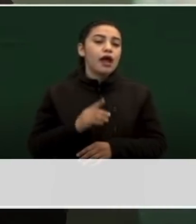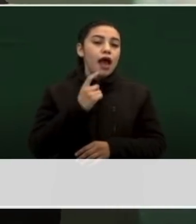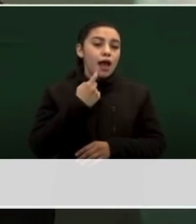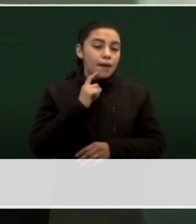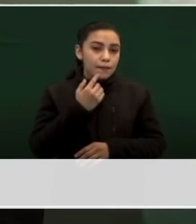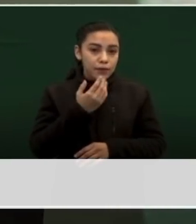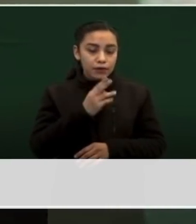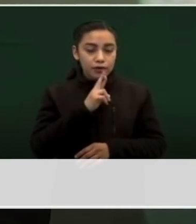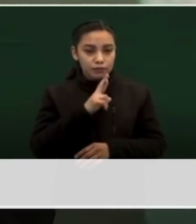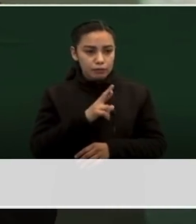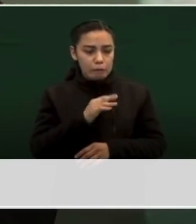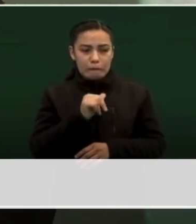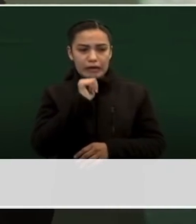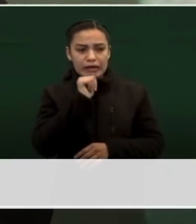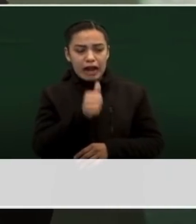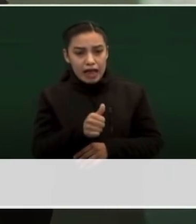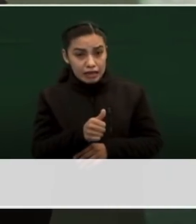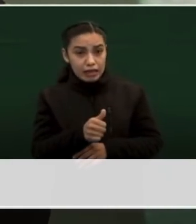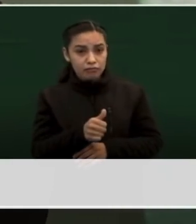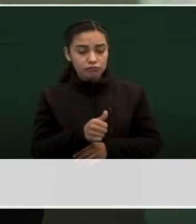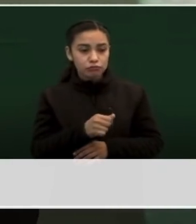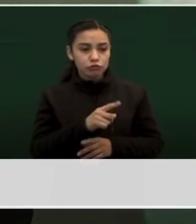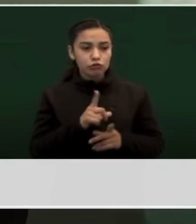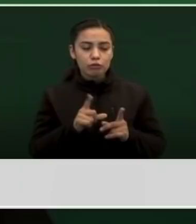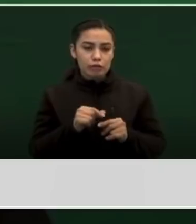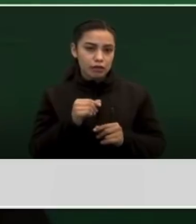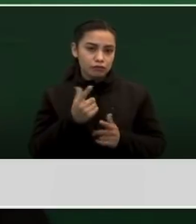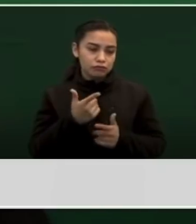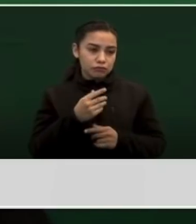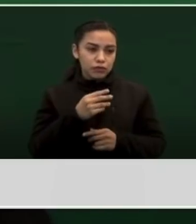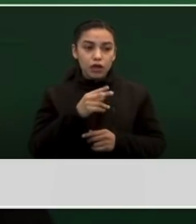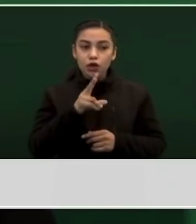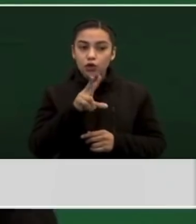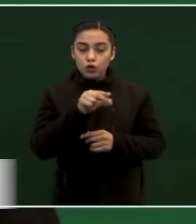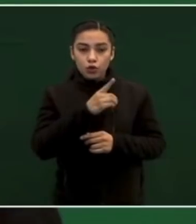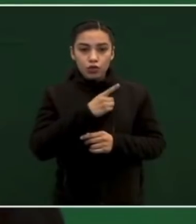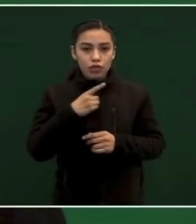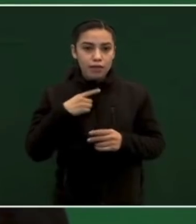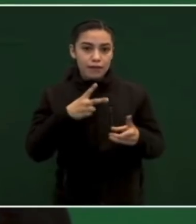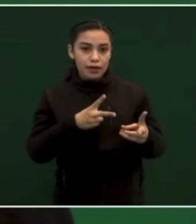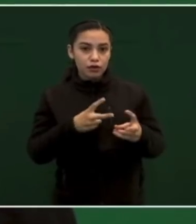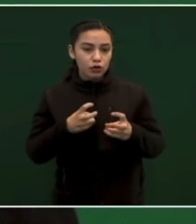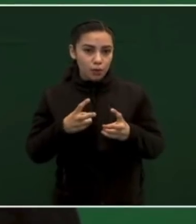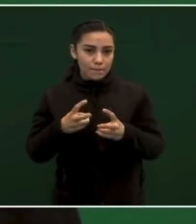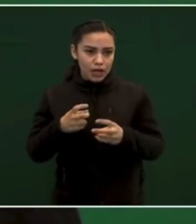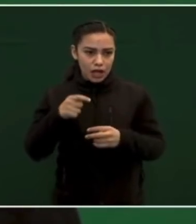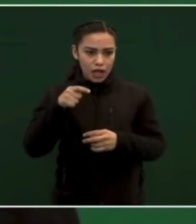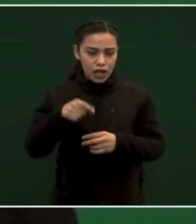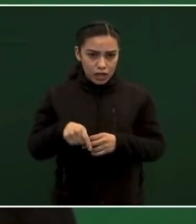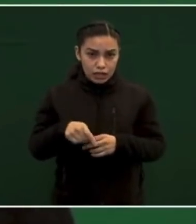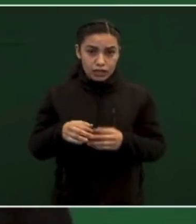no somos tierra de conquista.